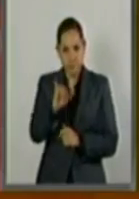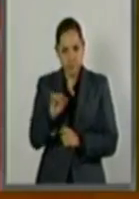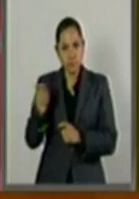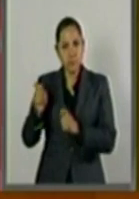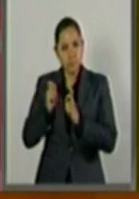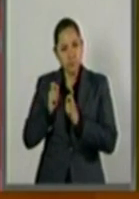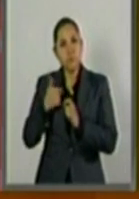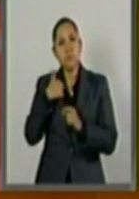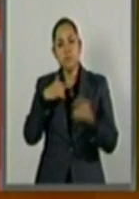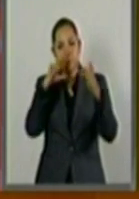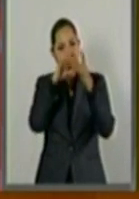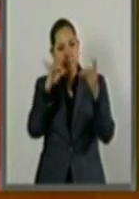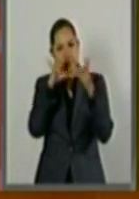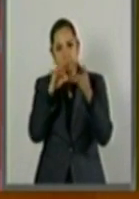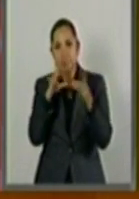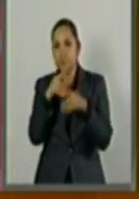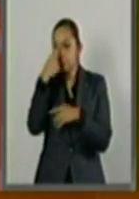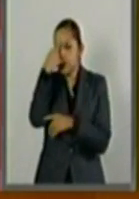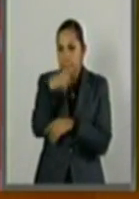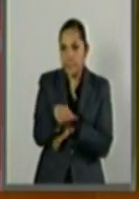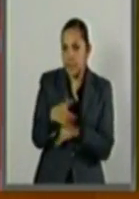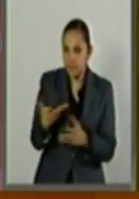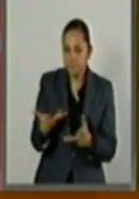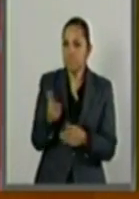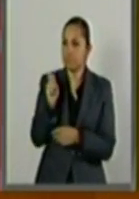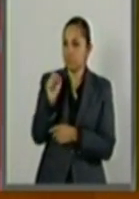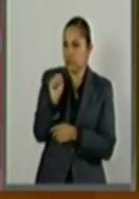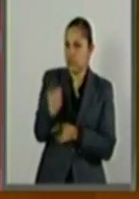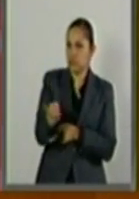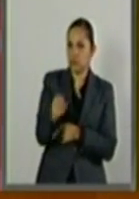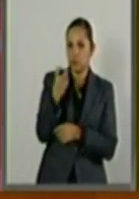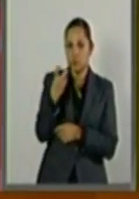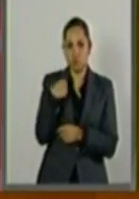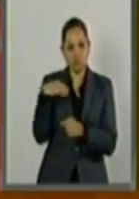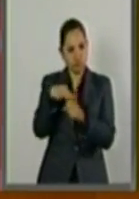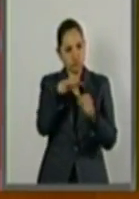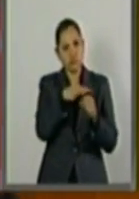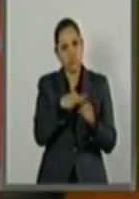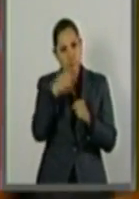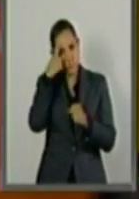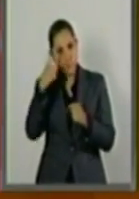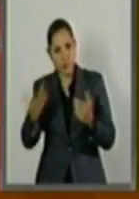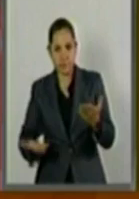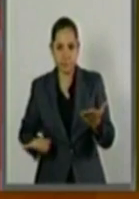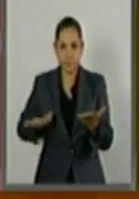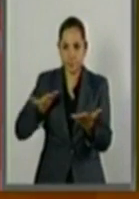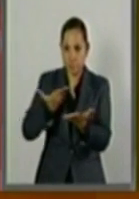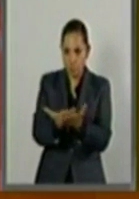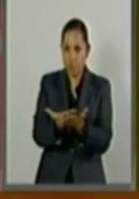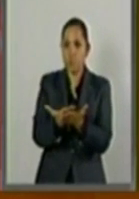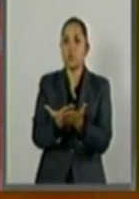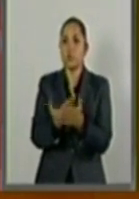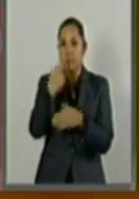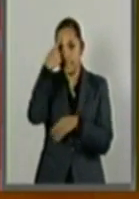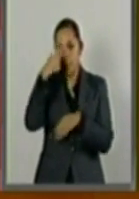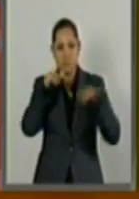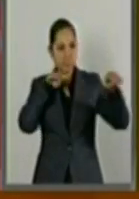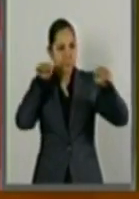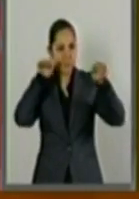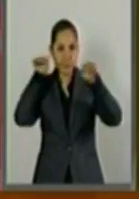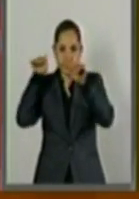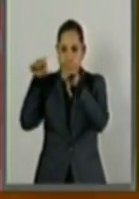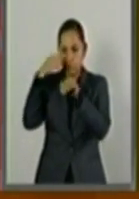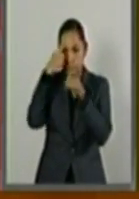para hablar en favor de la aprobación del proyecto de decreto para la convocatoria a un